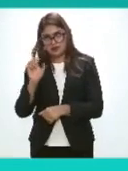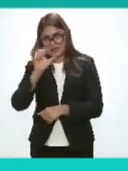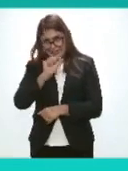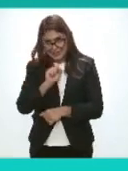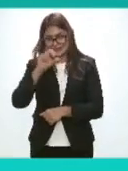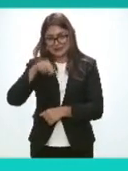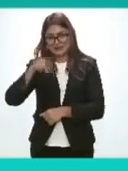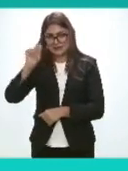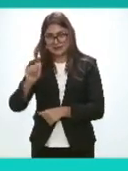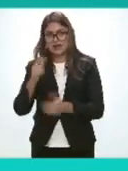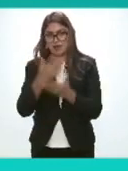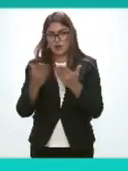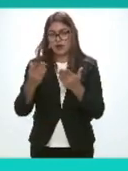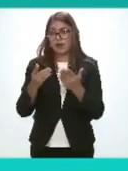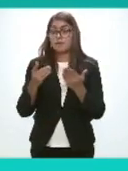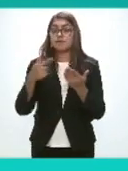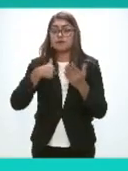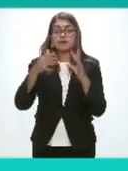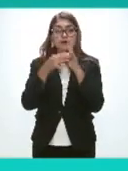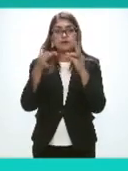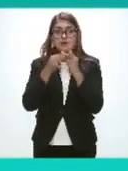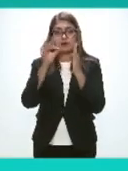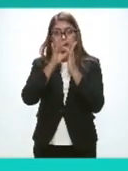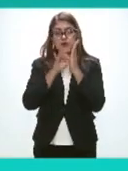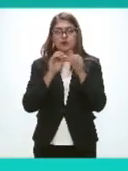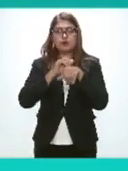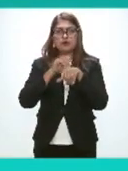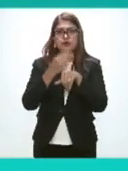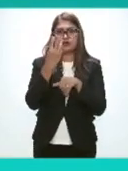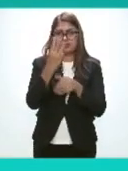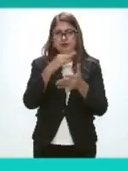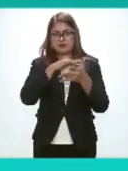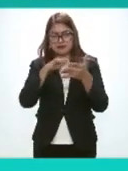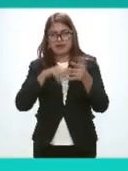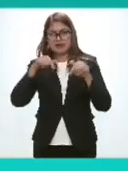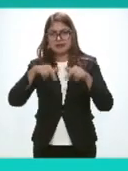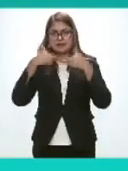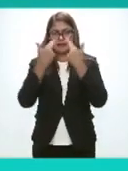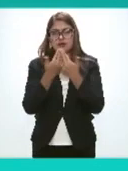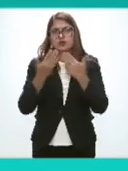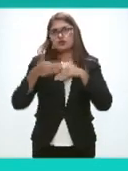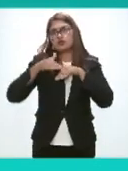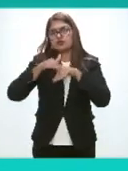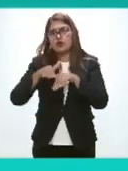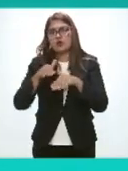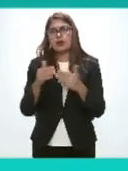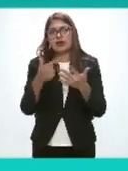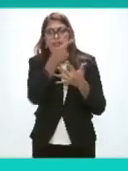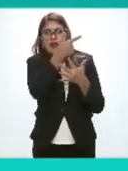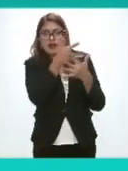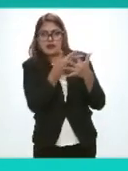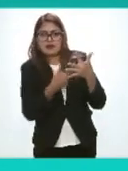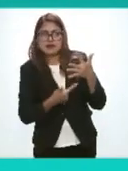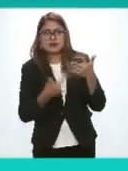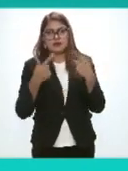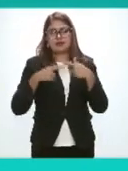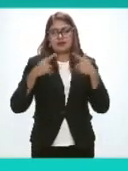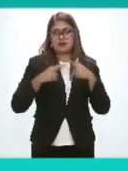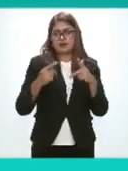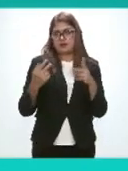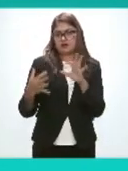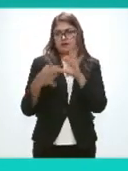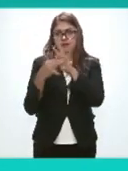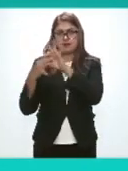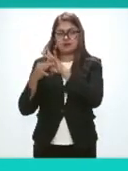Esta mañana Procederé Al desahogo Del punto tres Del orden del día Para esta sesión Referente al pase De lista De asistencia De